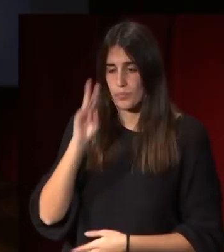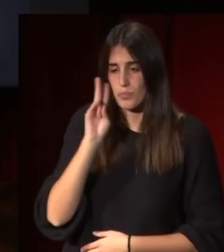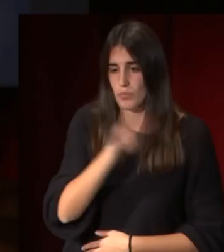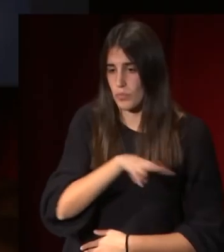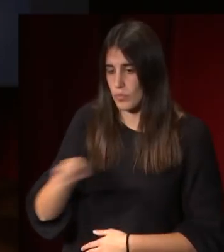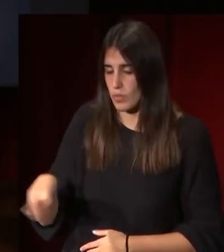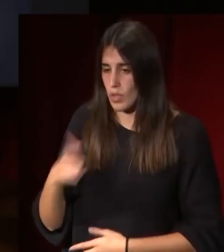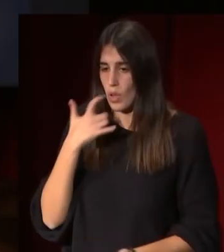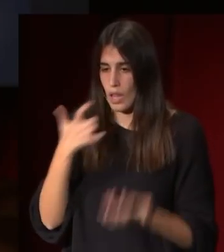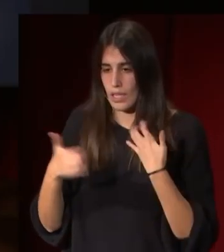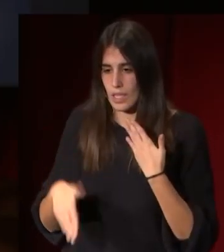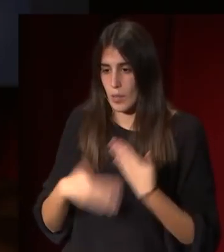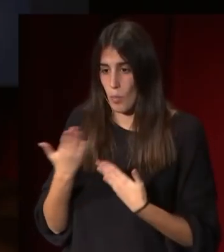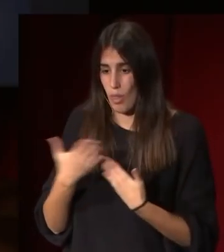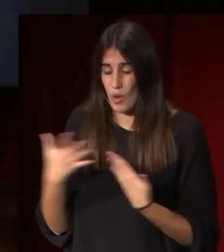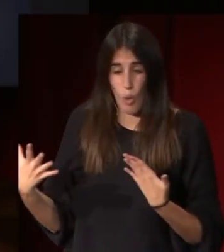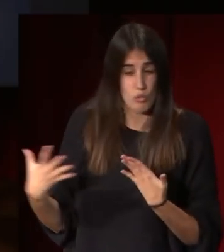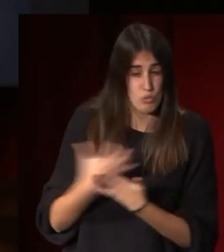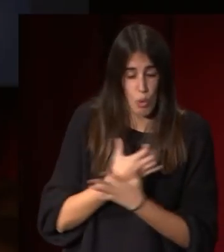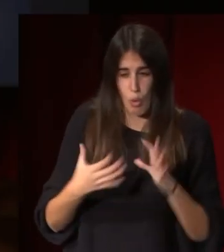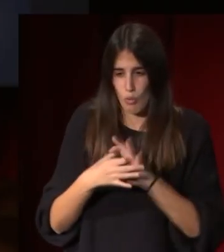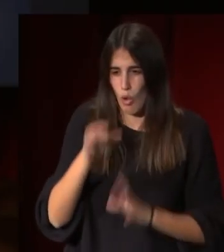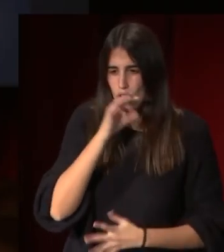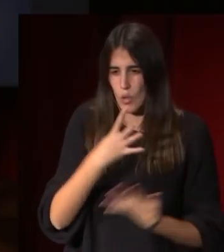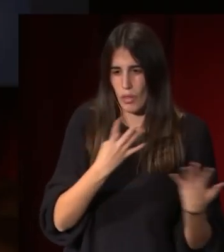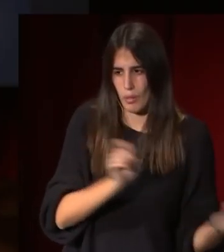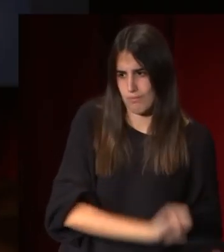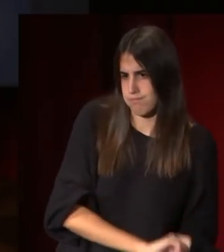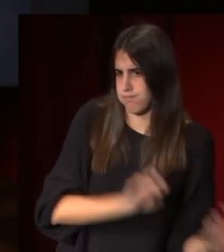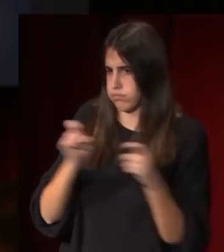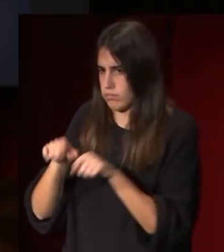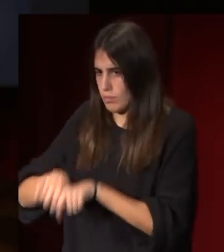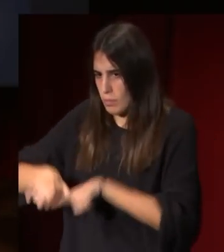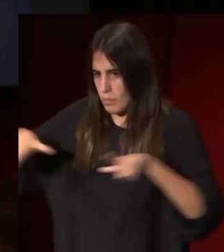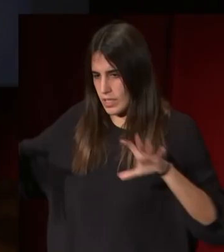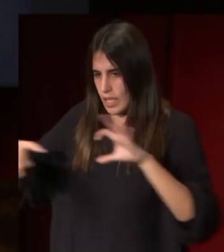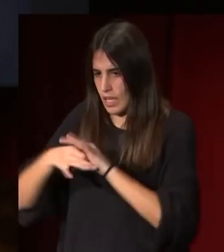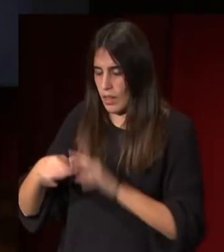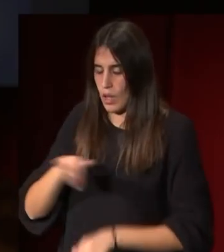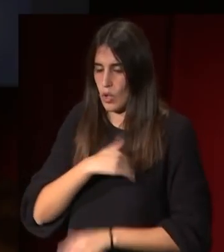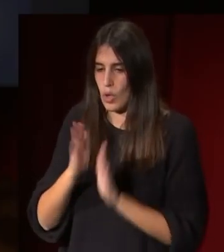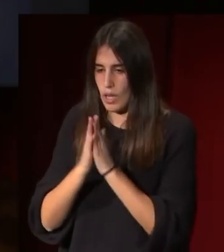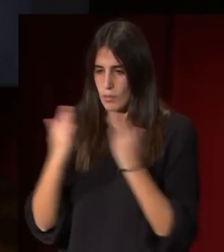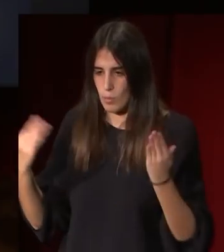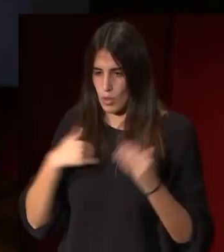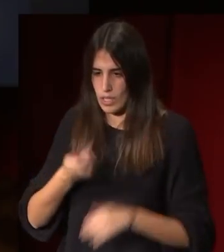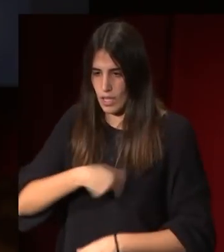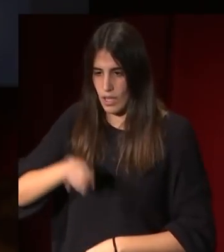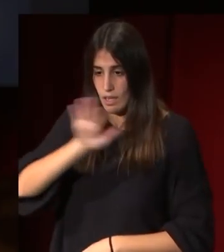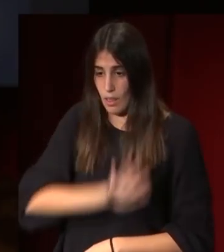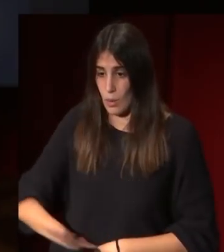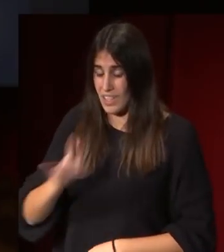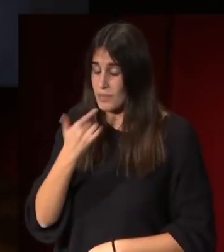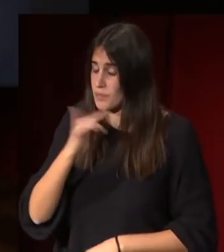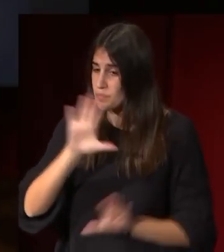obras del siglo XIX se llevan a este nuevo museo que está en una planta de la Biblioteca Nacional y se decide que los